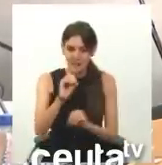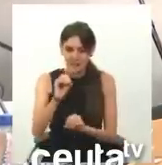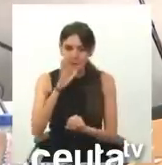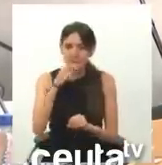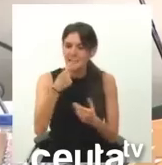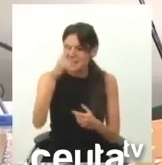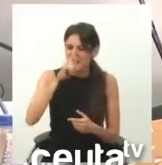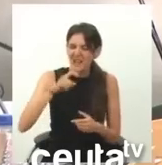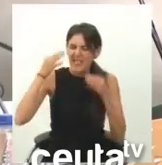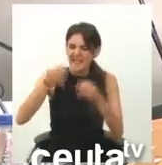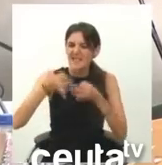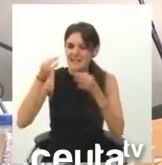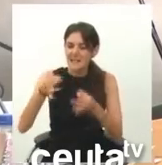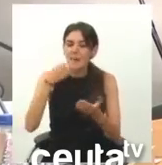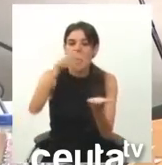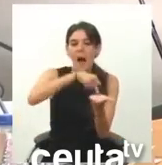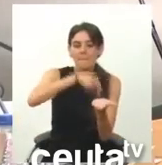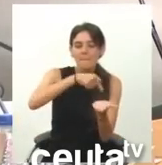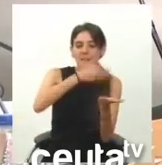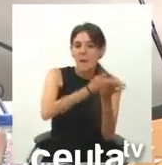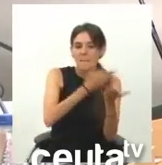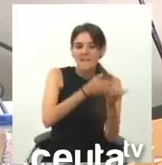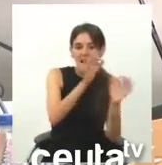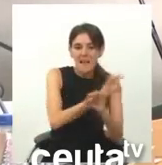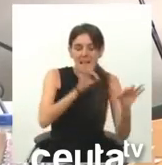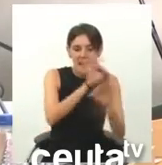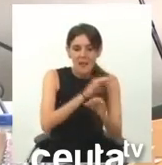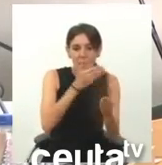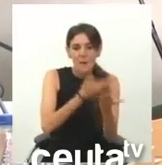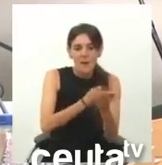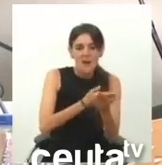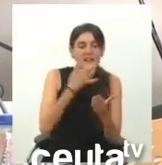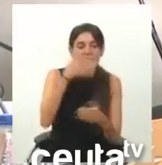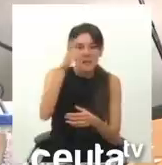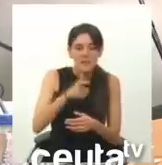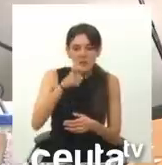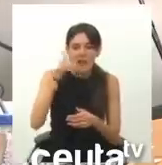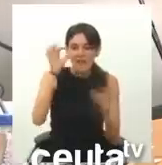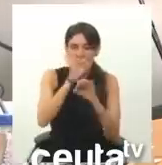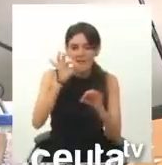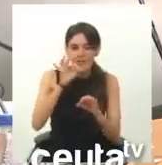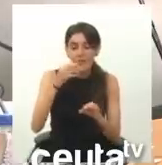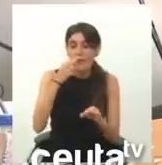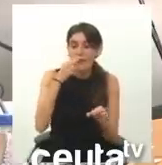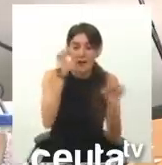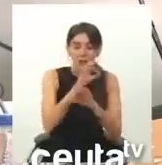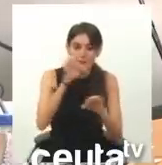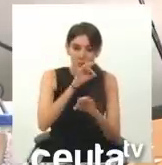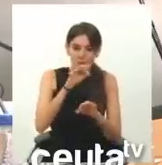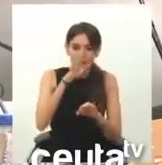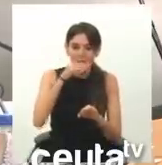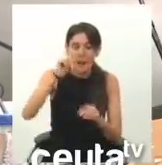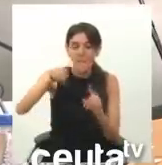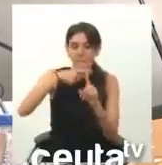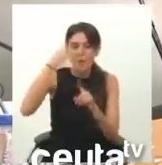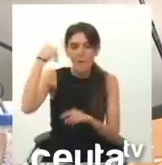Siempre lo han tenido. Nadie les ha pedido lo que ustedes piden ahora, nadie les ha pedido ni siquiera a Franco. Franco era pro-marroquí, evidentemente.